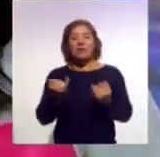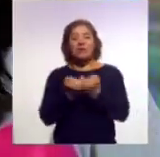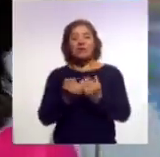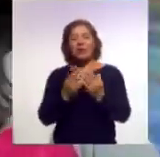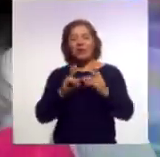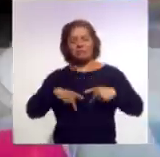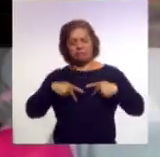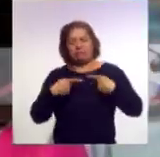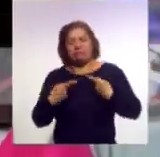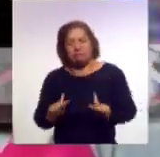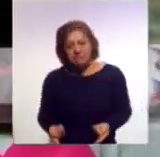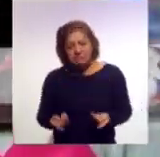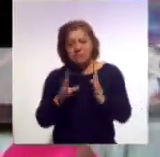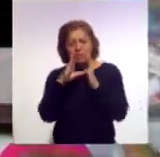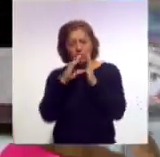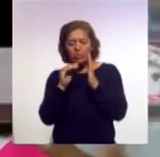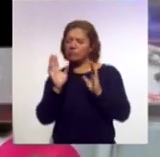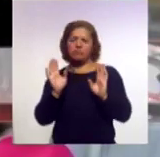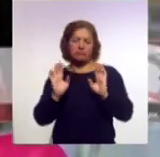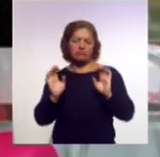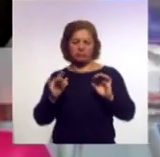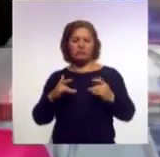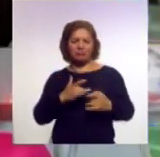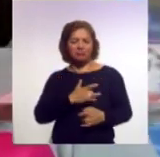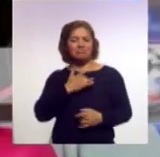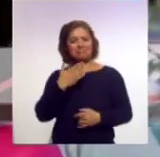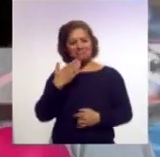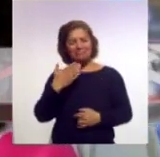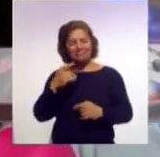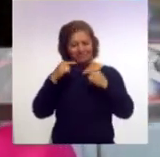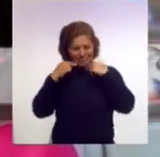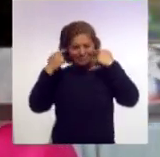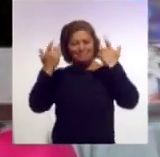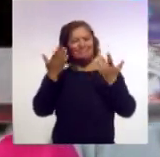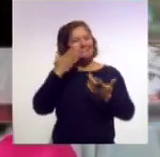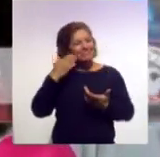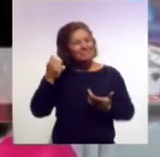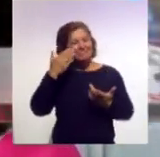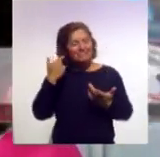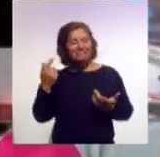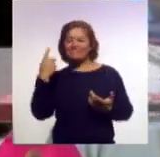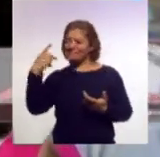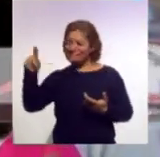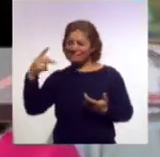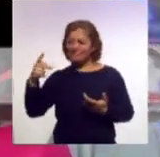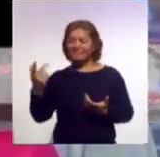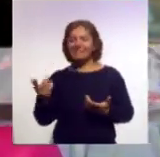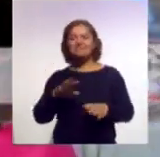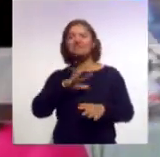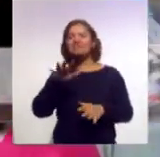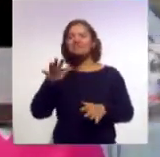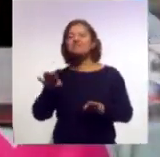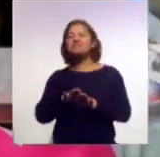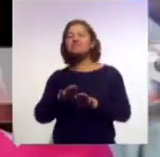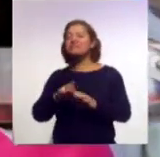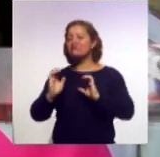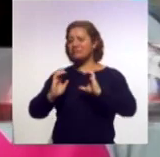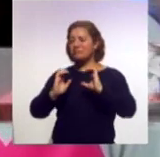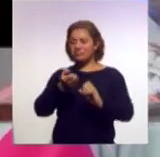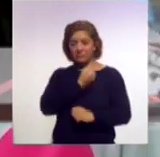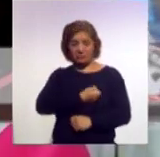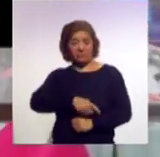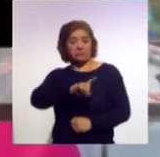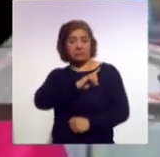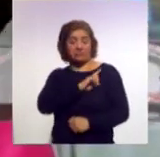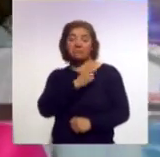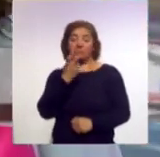pues yo creo que es importante porque las chicas tienen que buscar un momento para ellas para cuidar su salud más